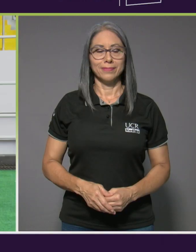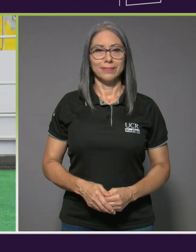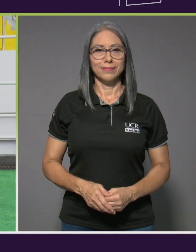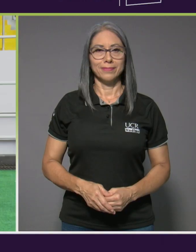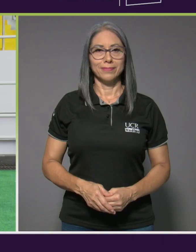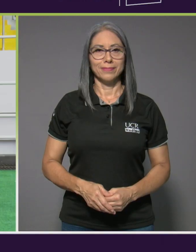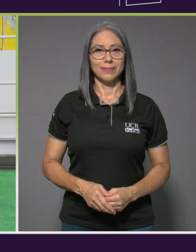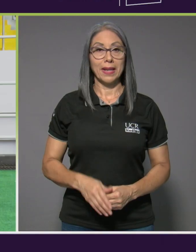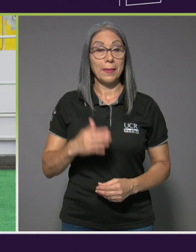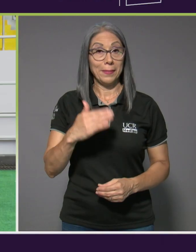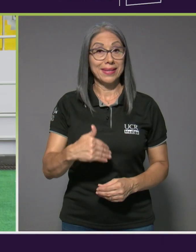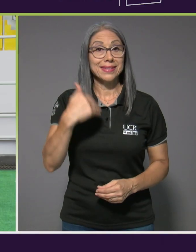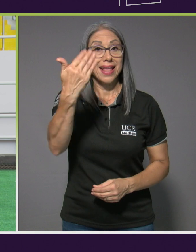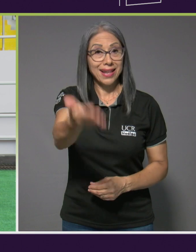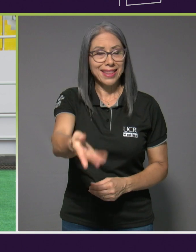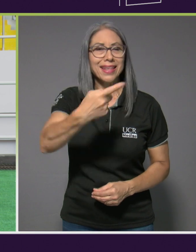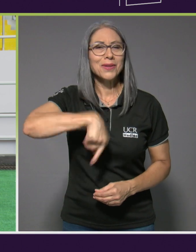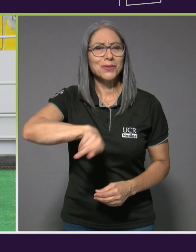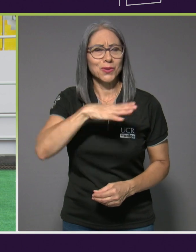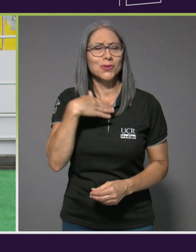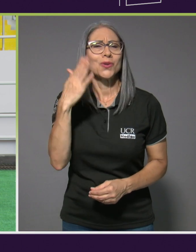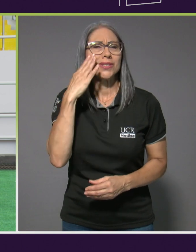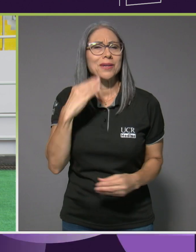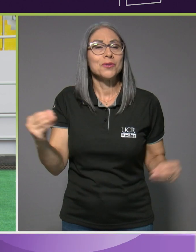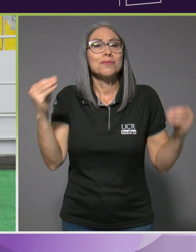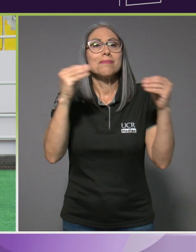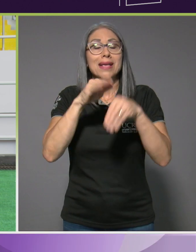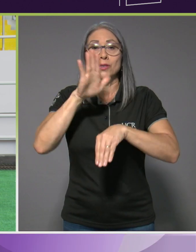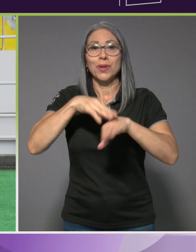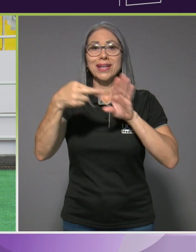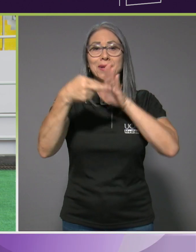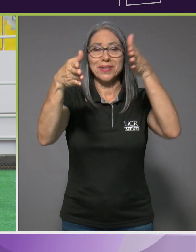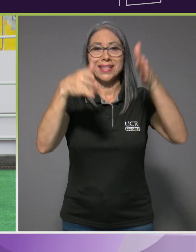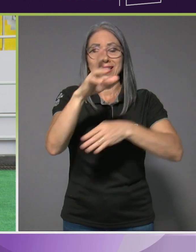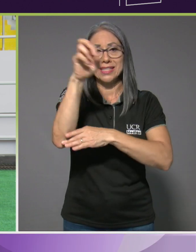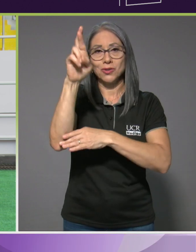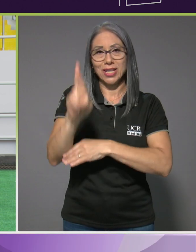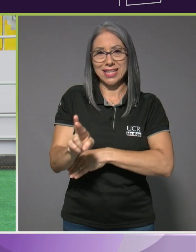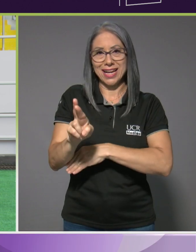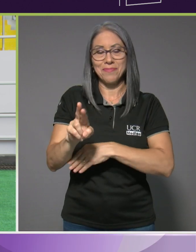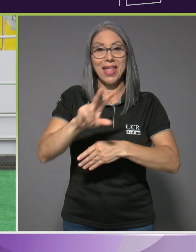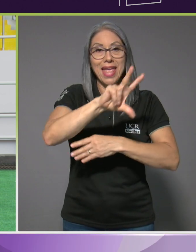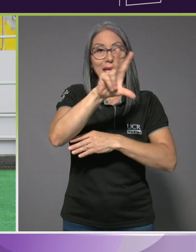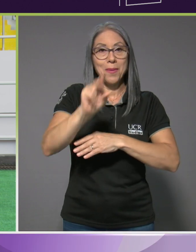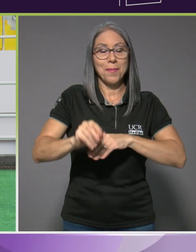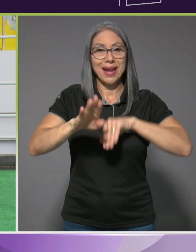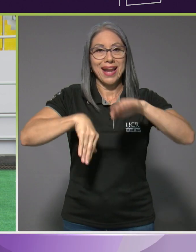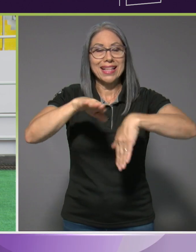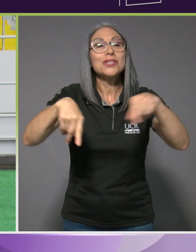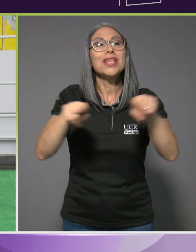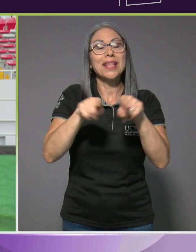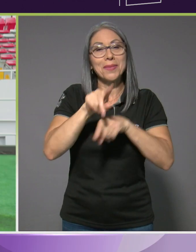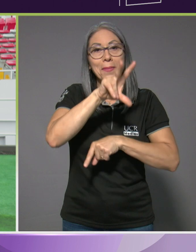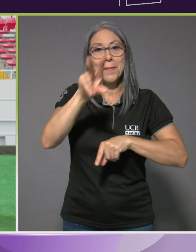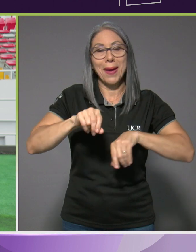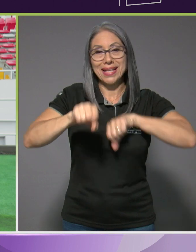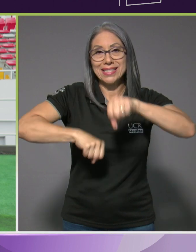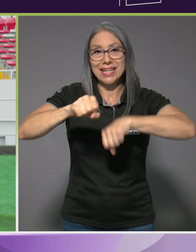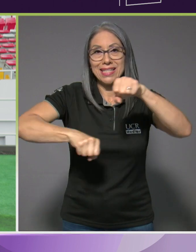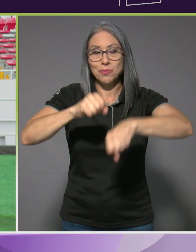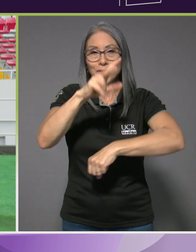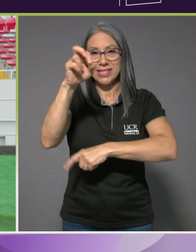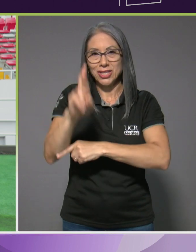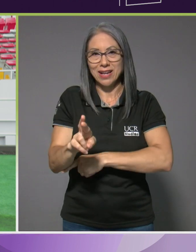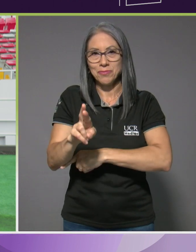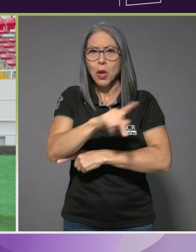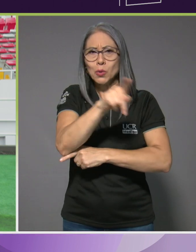Más adelante conoceremos más sobre nuestra delegación TICA de paranatación y también sobre el paraciclismo nacional. Repasen